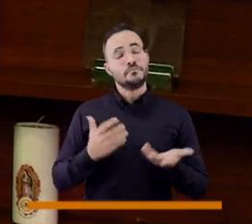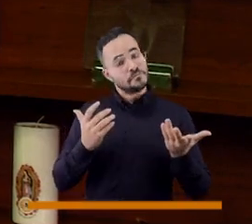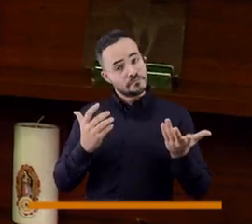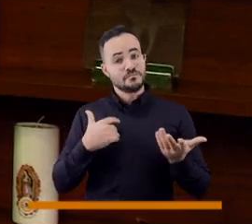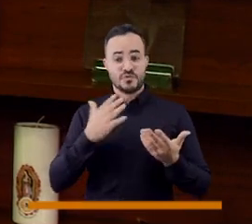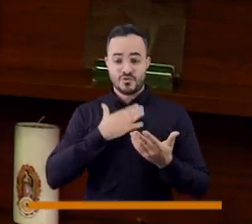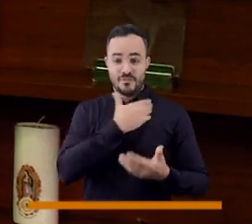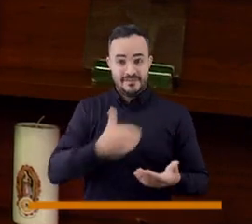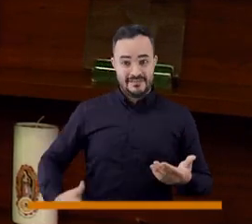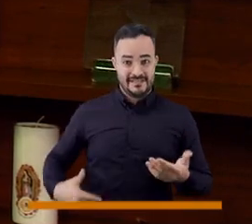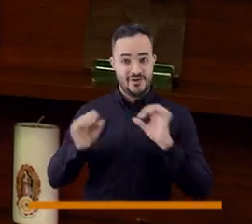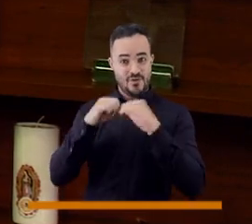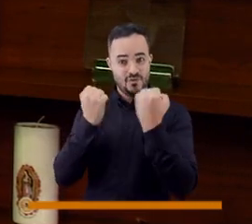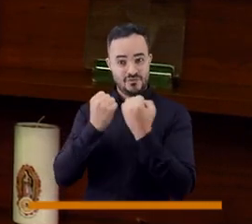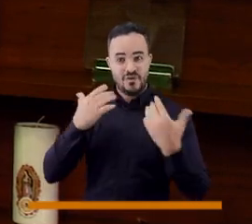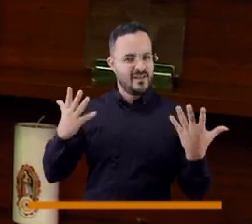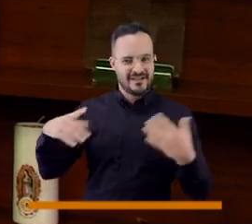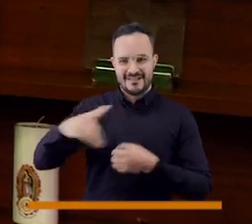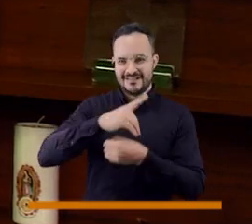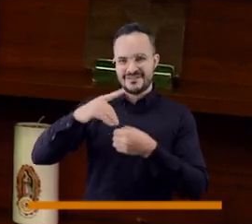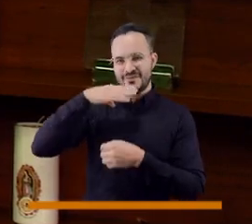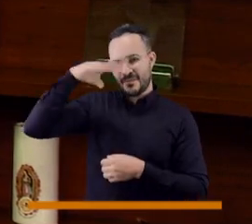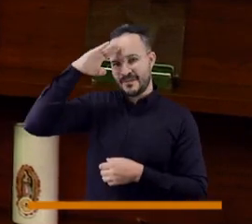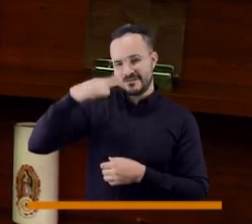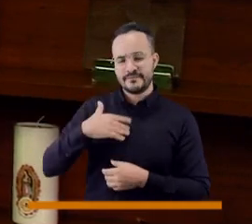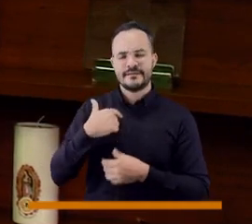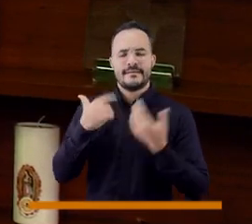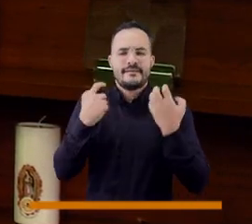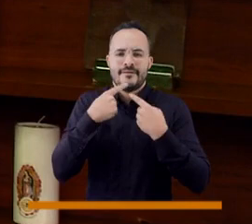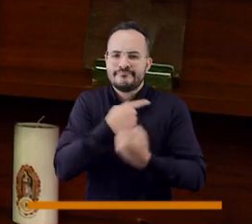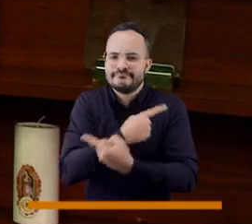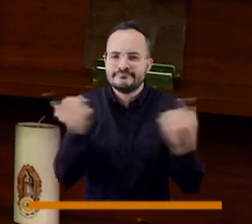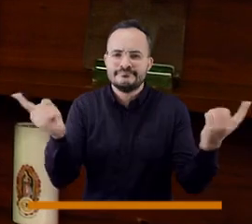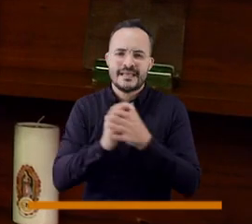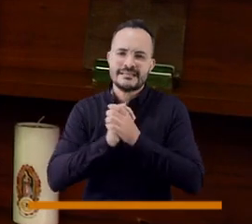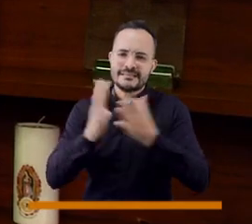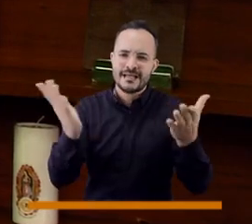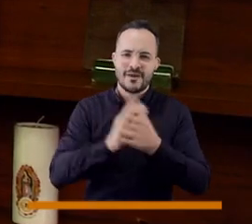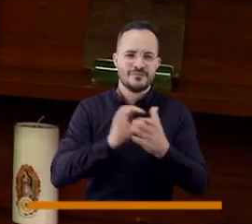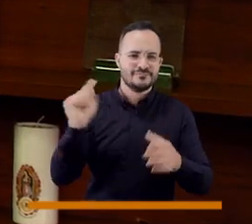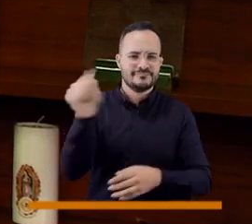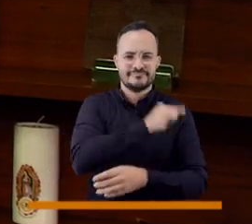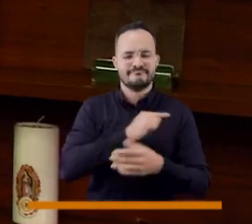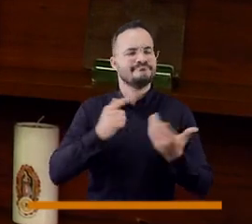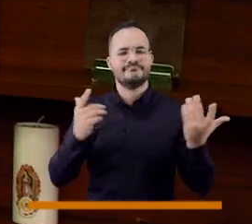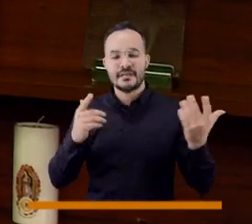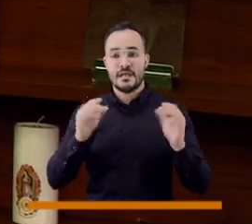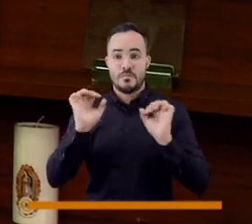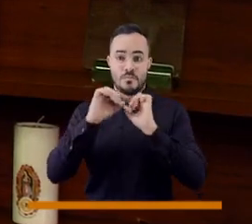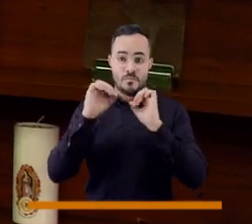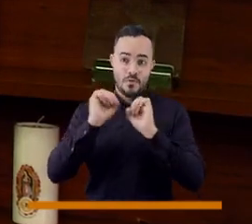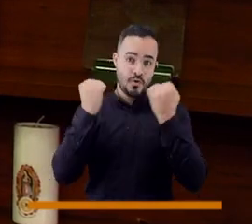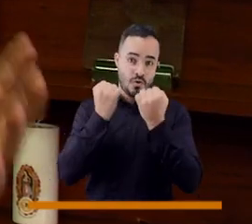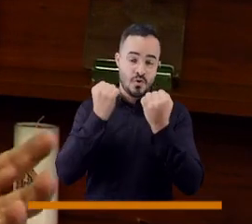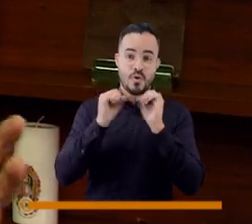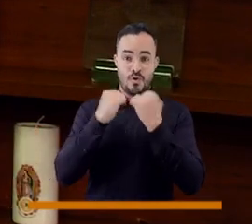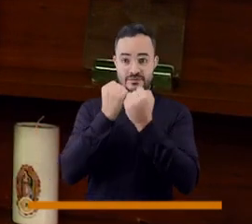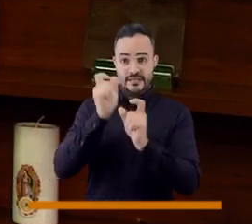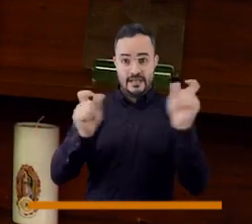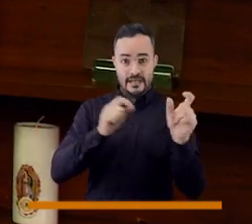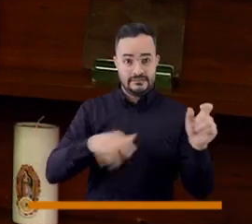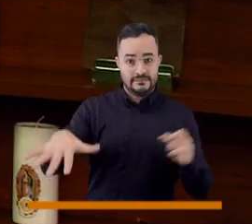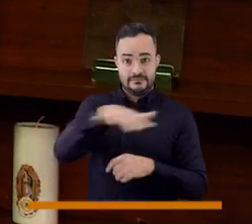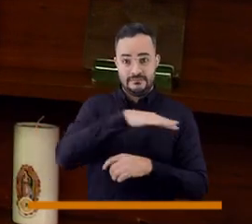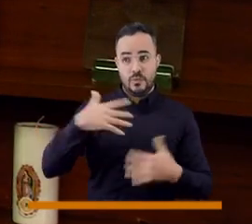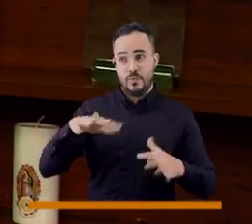Distrital de Medellín, quiero enviarle un mensaje a todos los concejales de los municipios de Antioquia y del país, a los más de 10.000